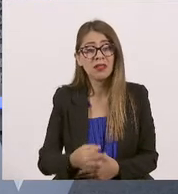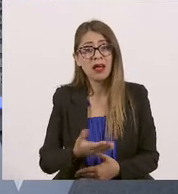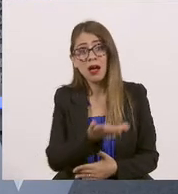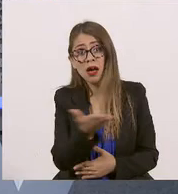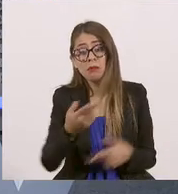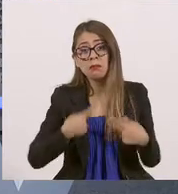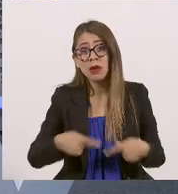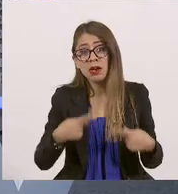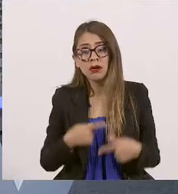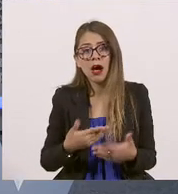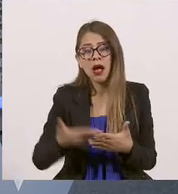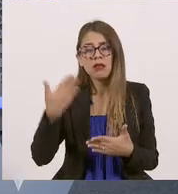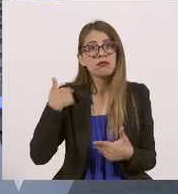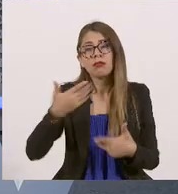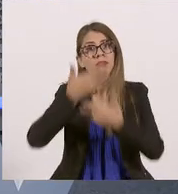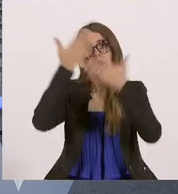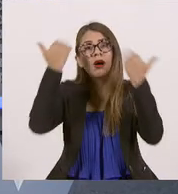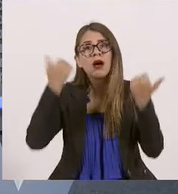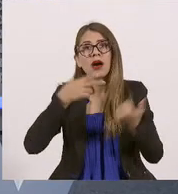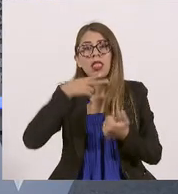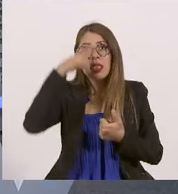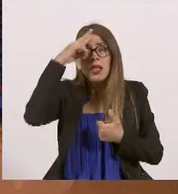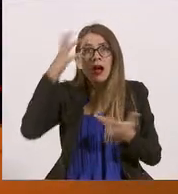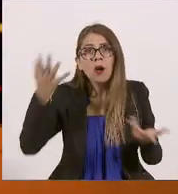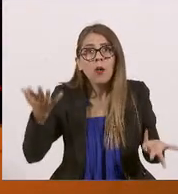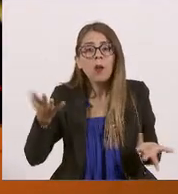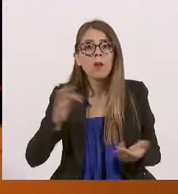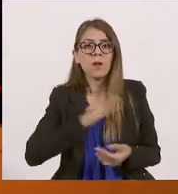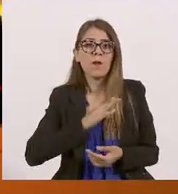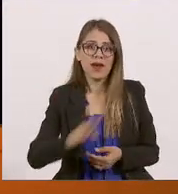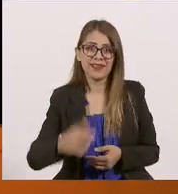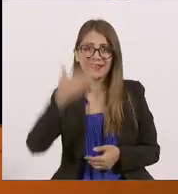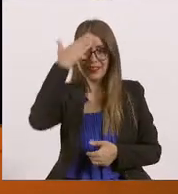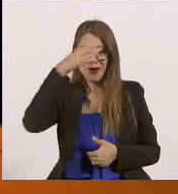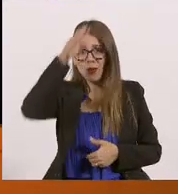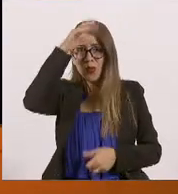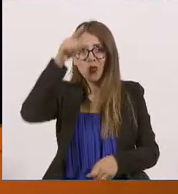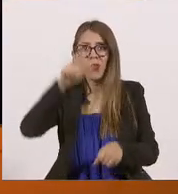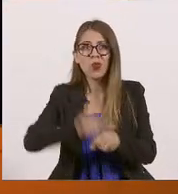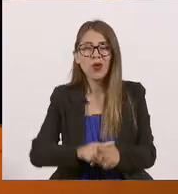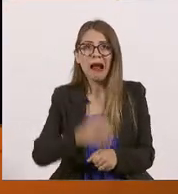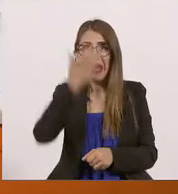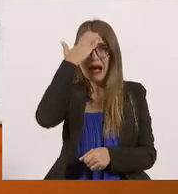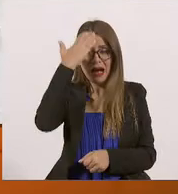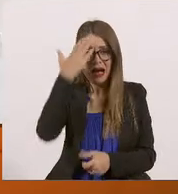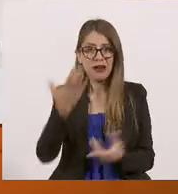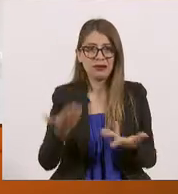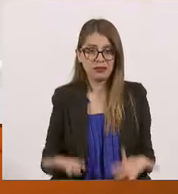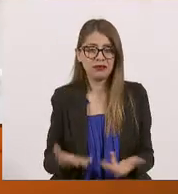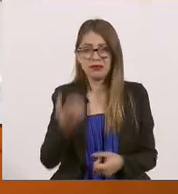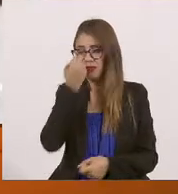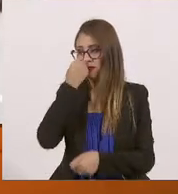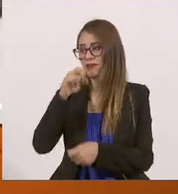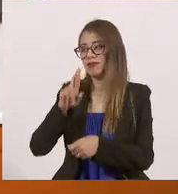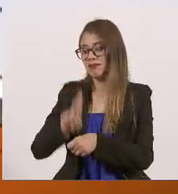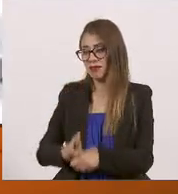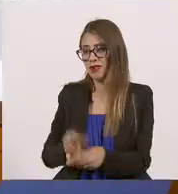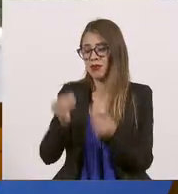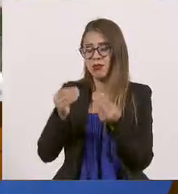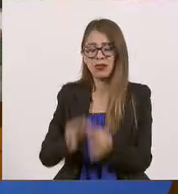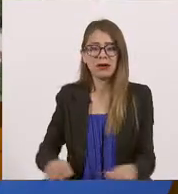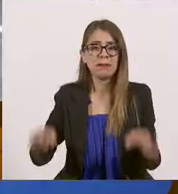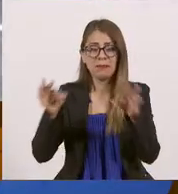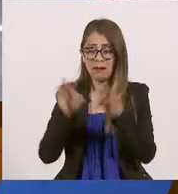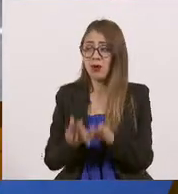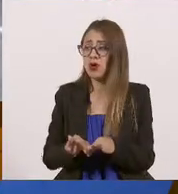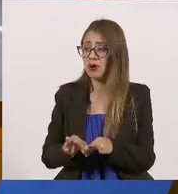audiencias que antes no estuvieron cercanas a la cultura y las artes. Así es. Secretaria, pues entonces viene un reto muy importante, pero